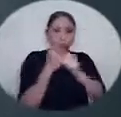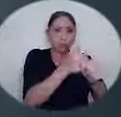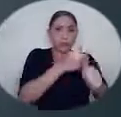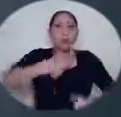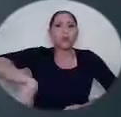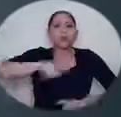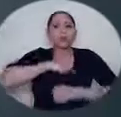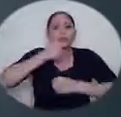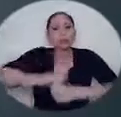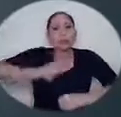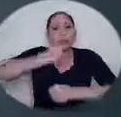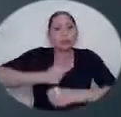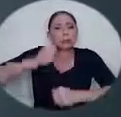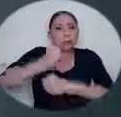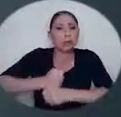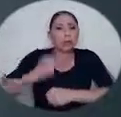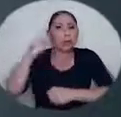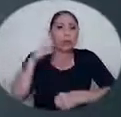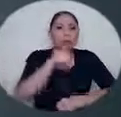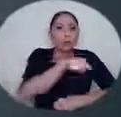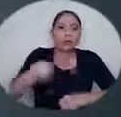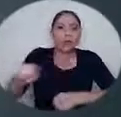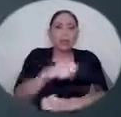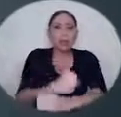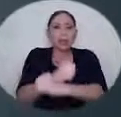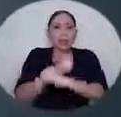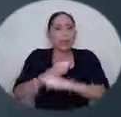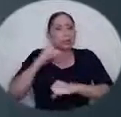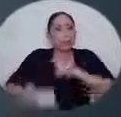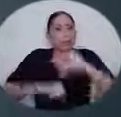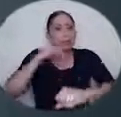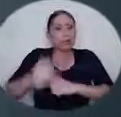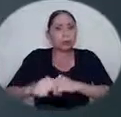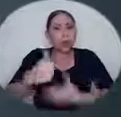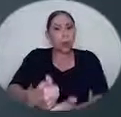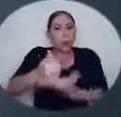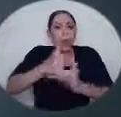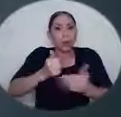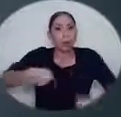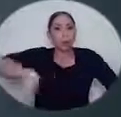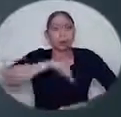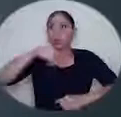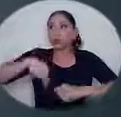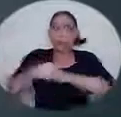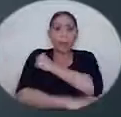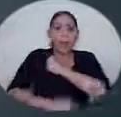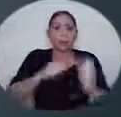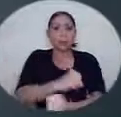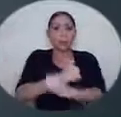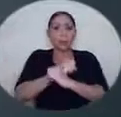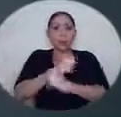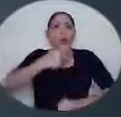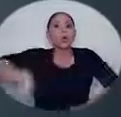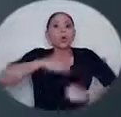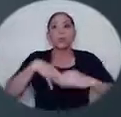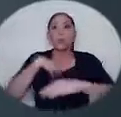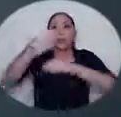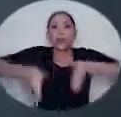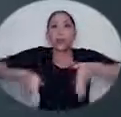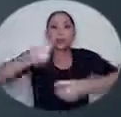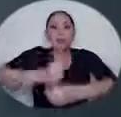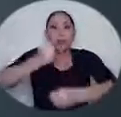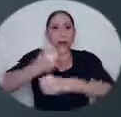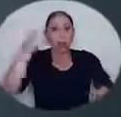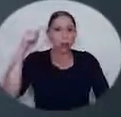Ya que nosotros estaremos trabajando arduamente por la seguridad de ustedes. Colabore con nosotros y hagamos de esto un país más seguro. Nosotros